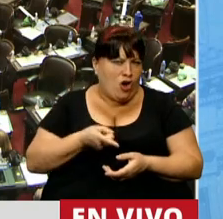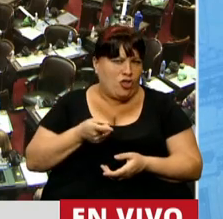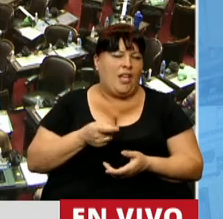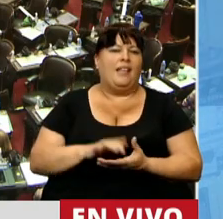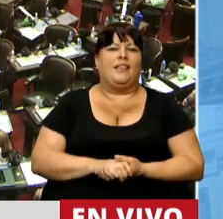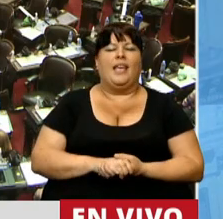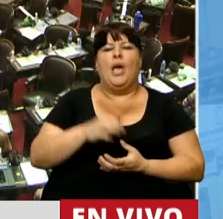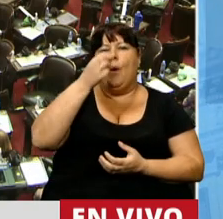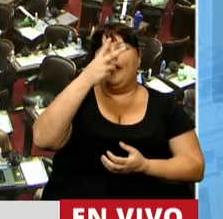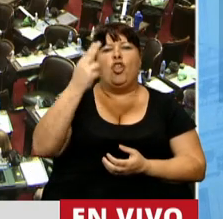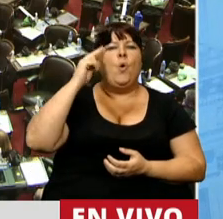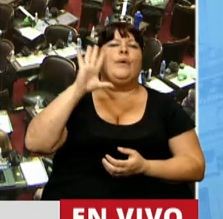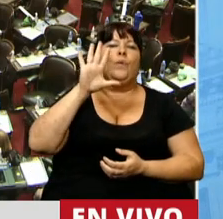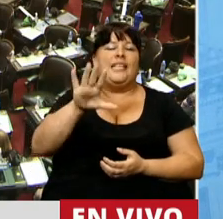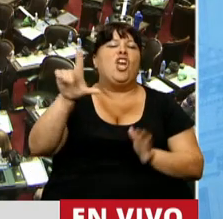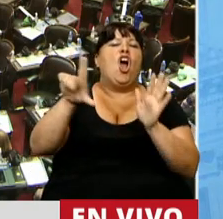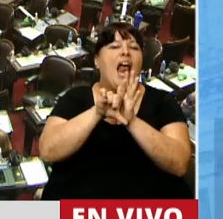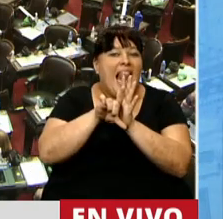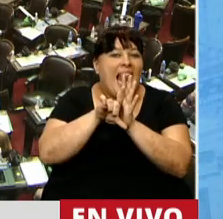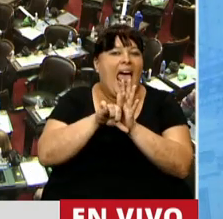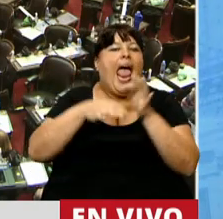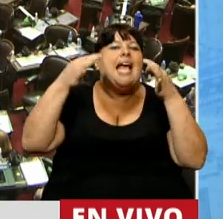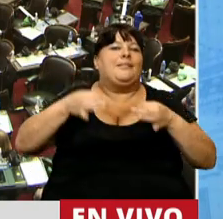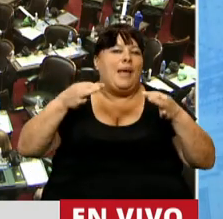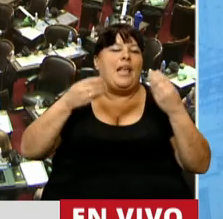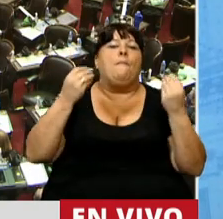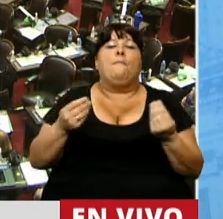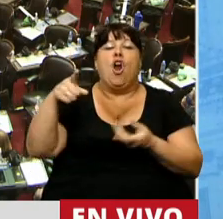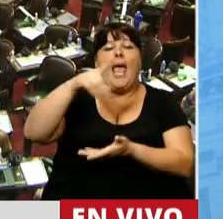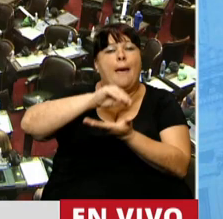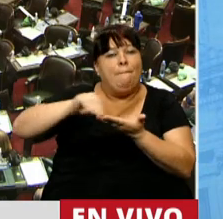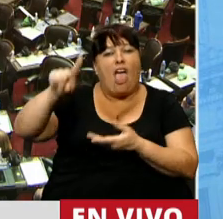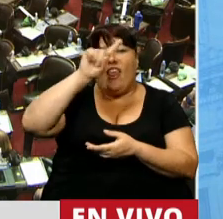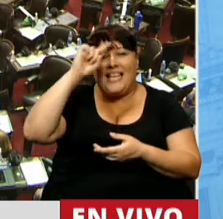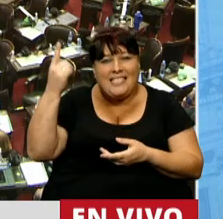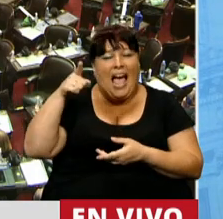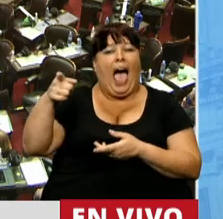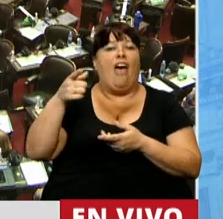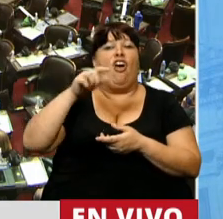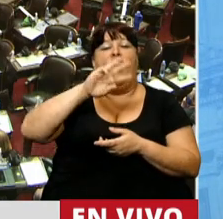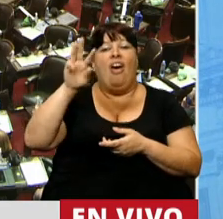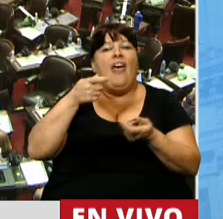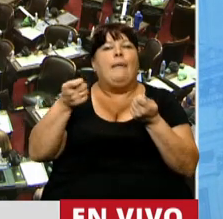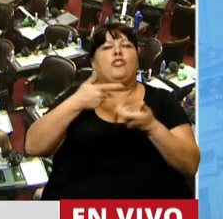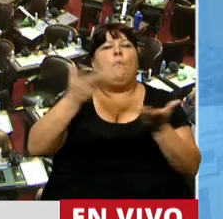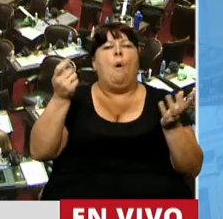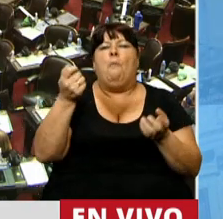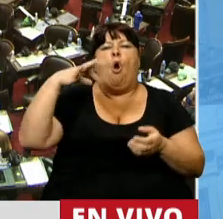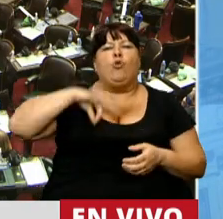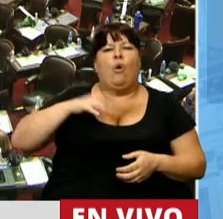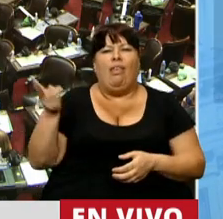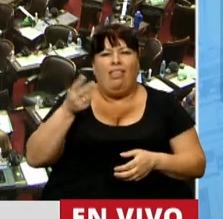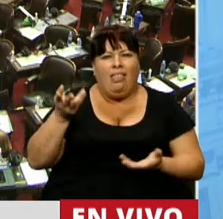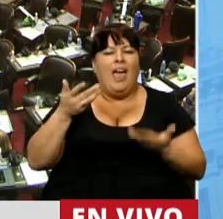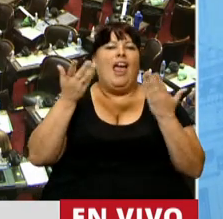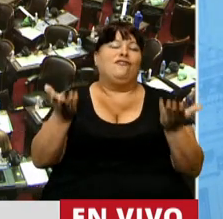una ley, la 22.955, que era una ley especial, porque los empleados estatales de la Administración Pública era muy poco lo que cobraba